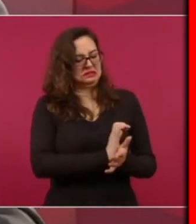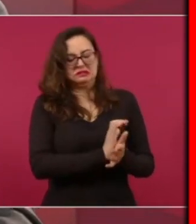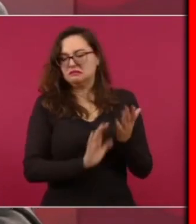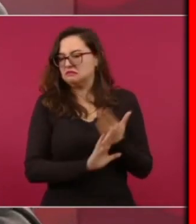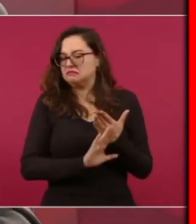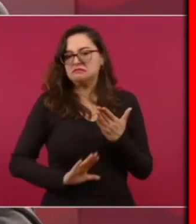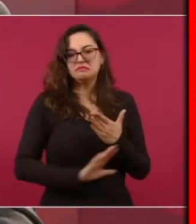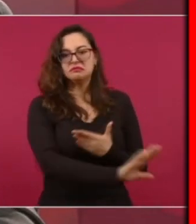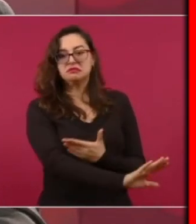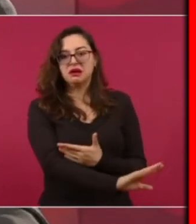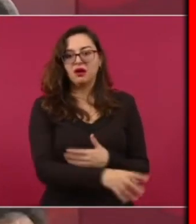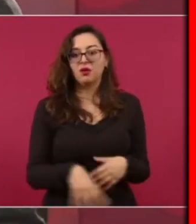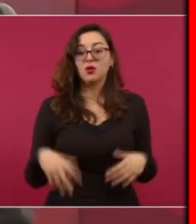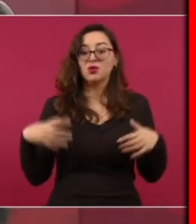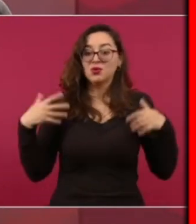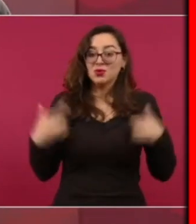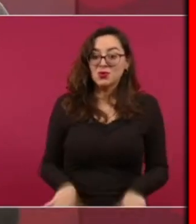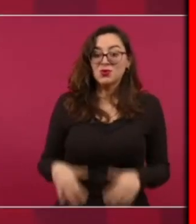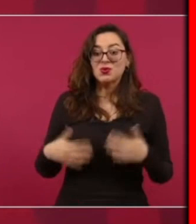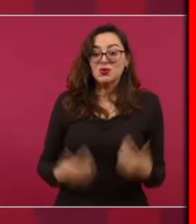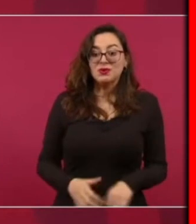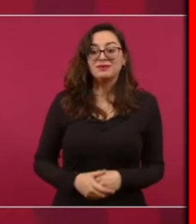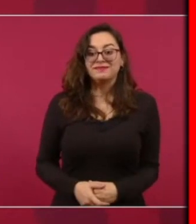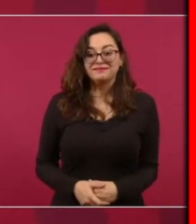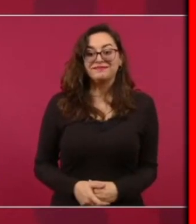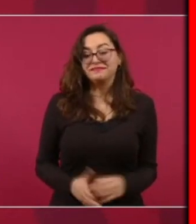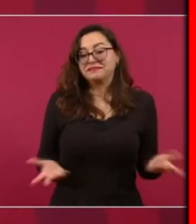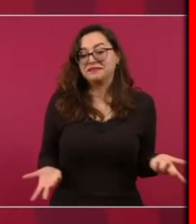llamó mucho la atención Y eso no tiene que ver con lo material